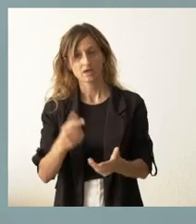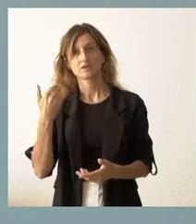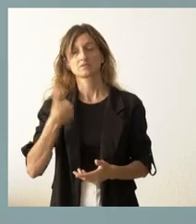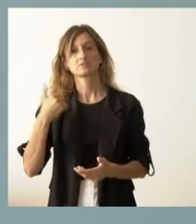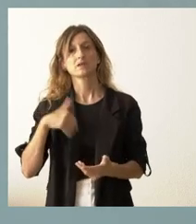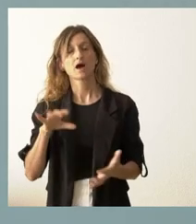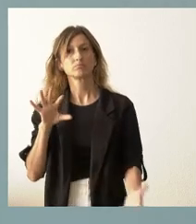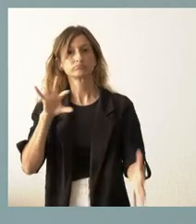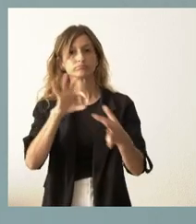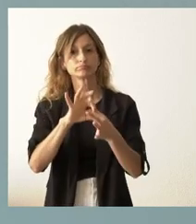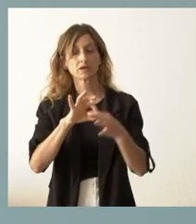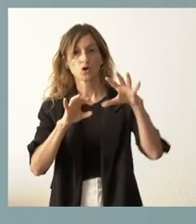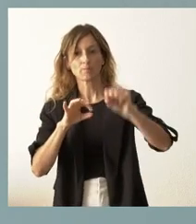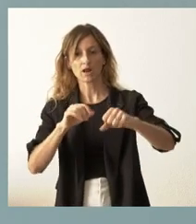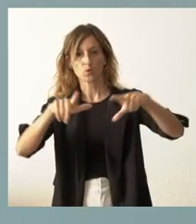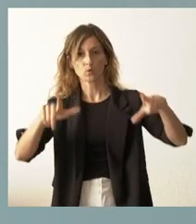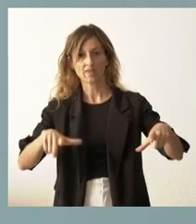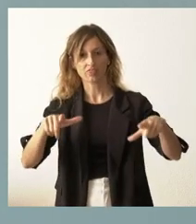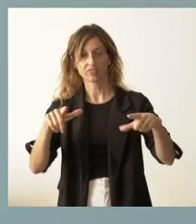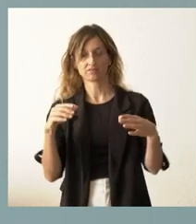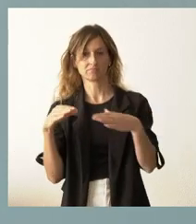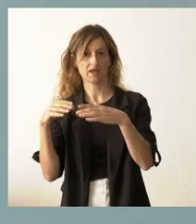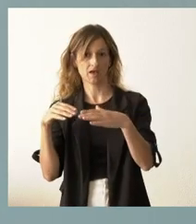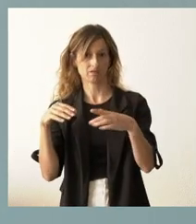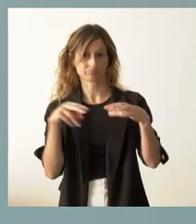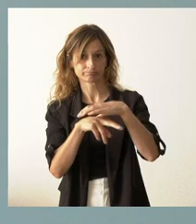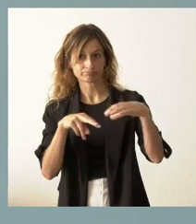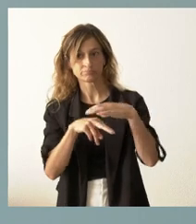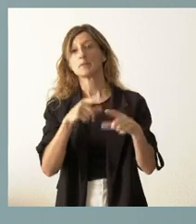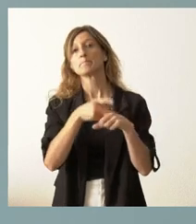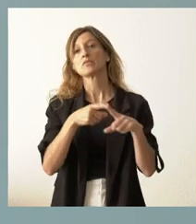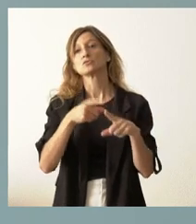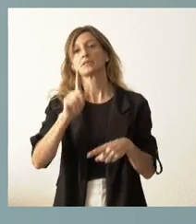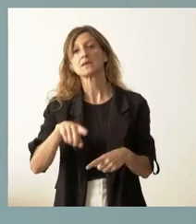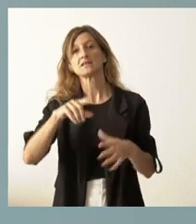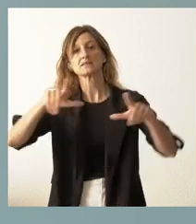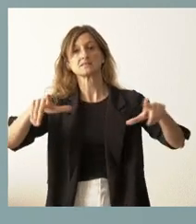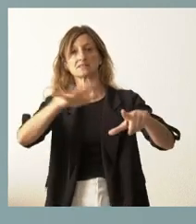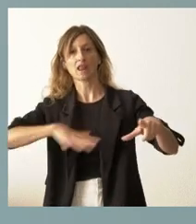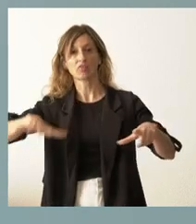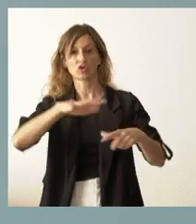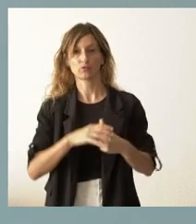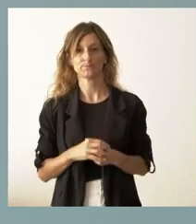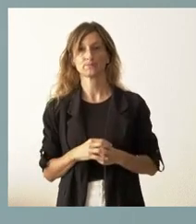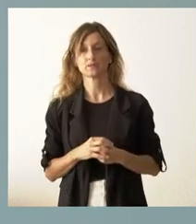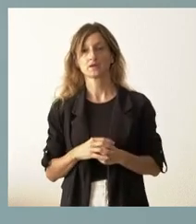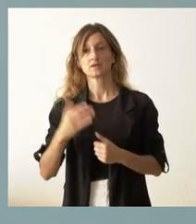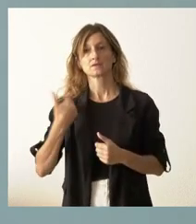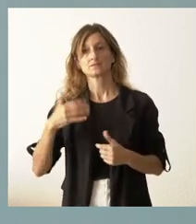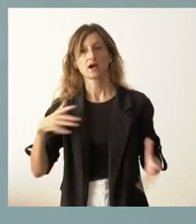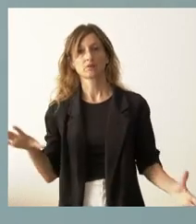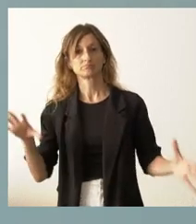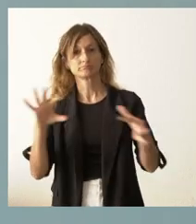aparejado no solamente la adquisición de la unidad en términos de medios, sino también las propias instalaciones, que llevan aparejada